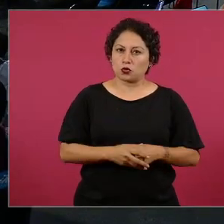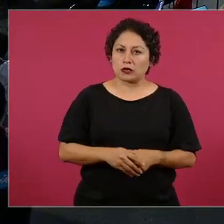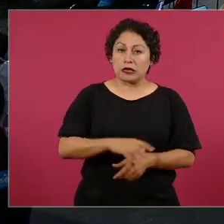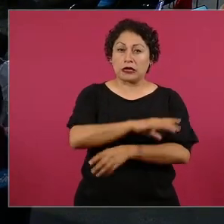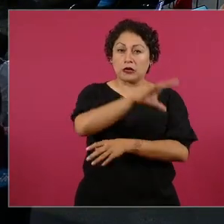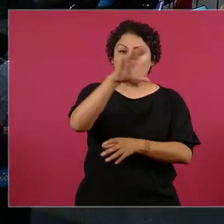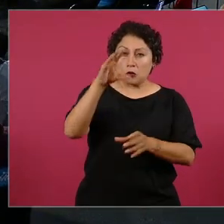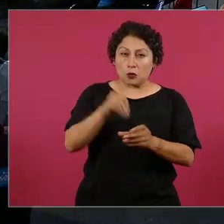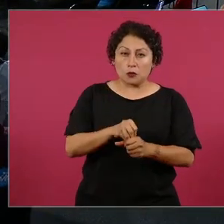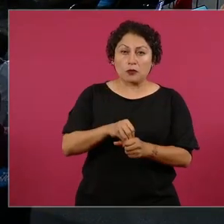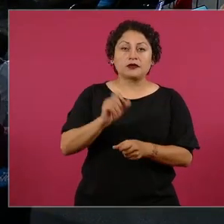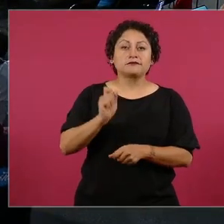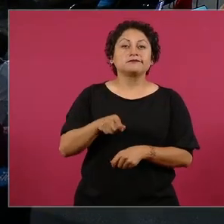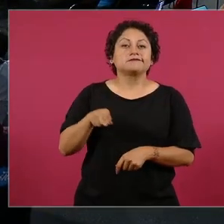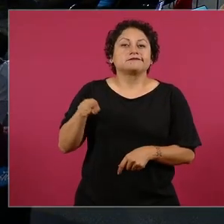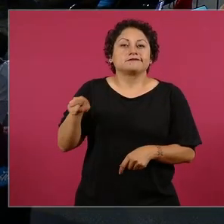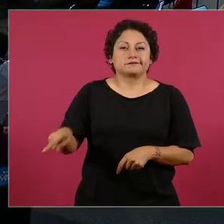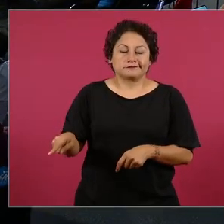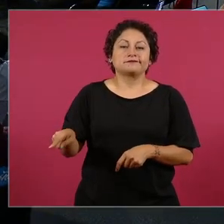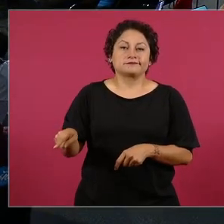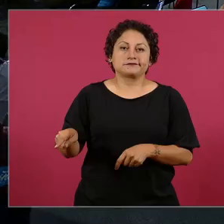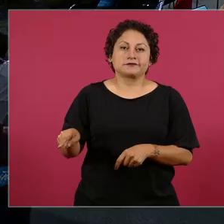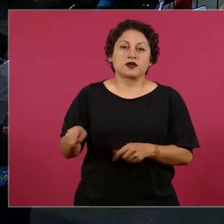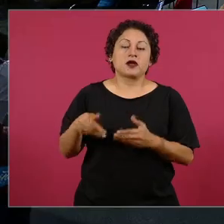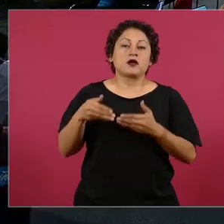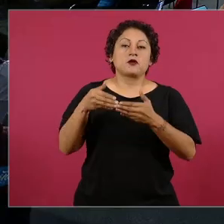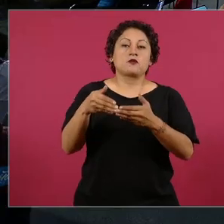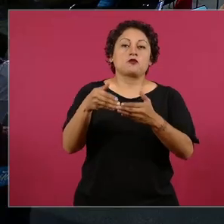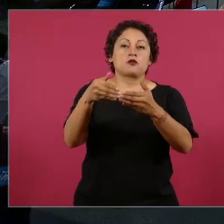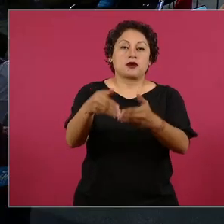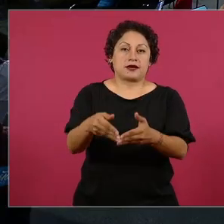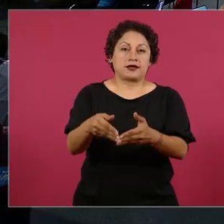el antiguo puerto de Cizal,